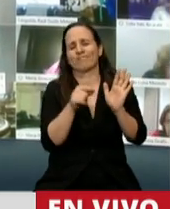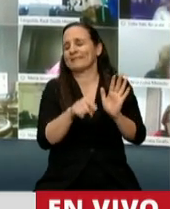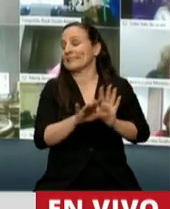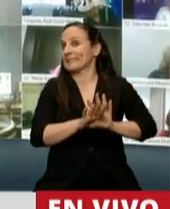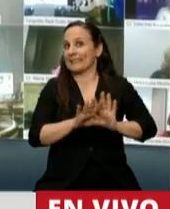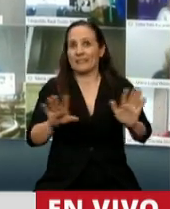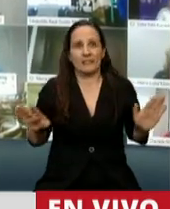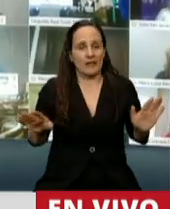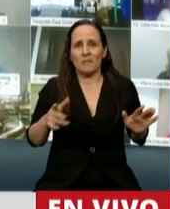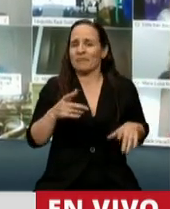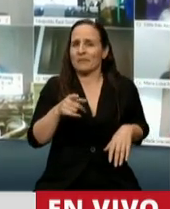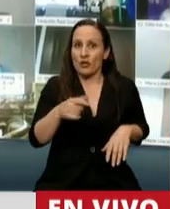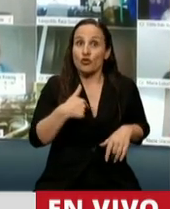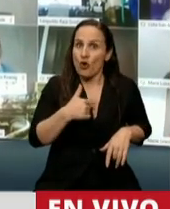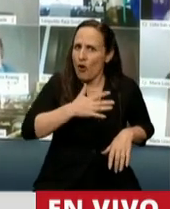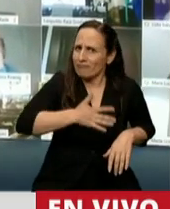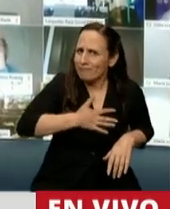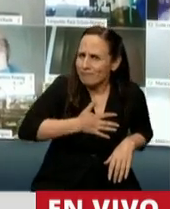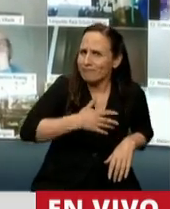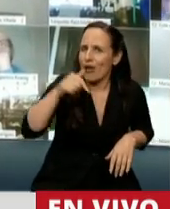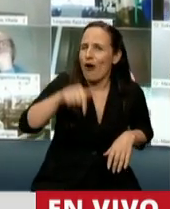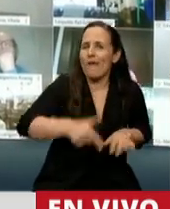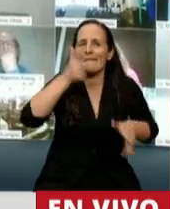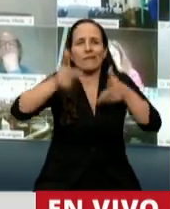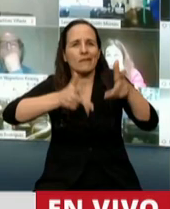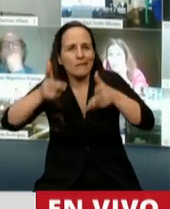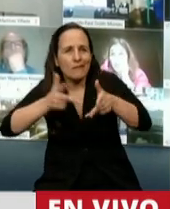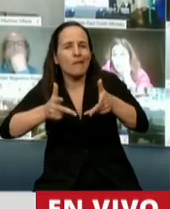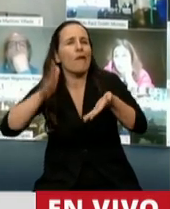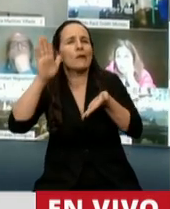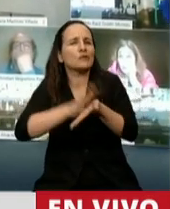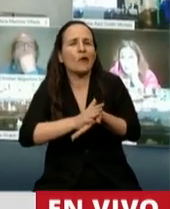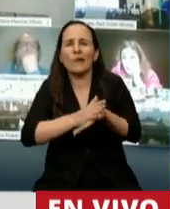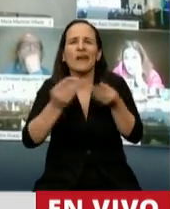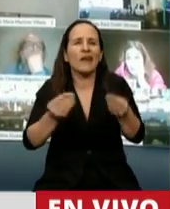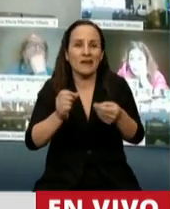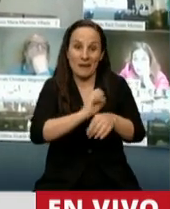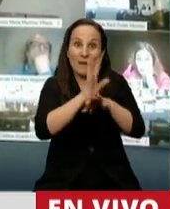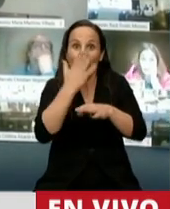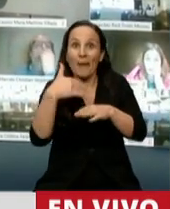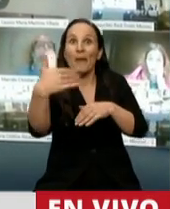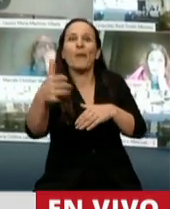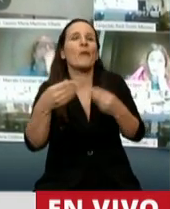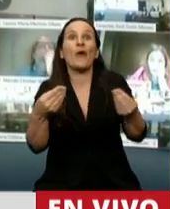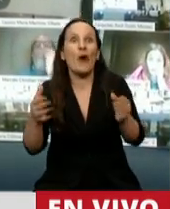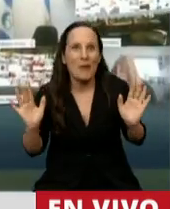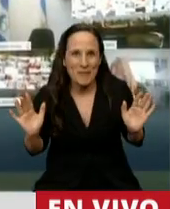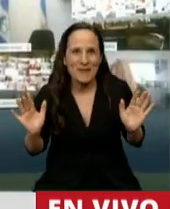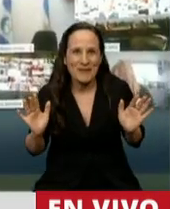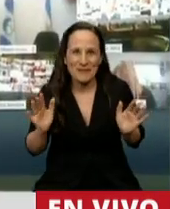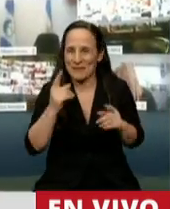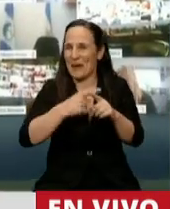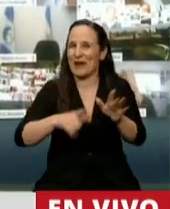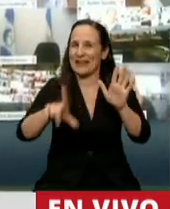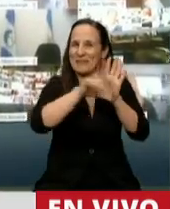hay tres institutos, y yo celebro que hoy estemos hablando de lo que es la pospandemia en cuanto a la ley